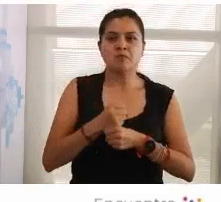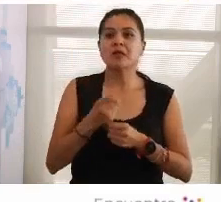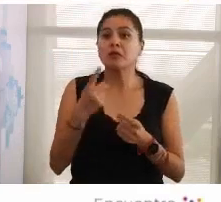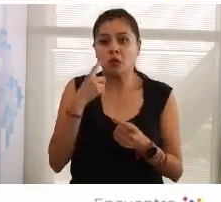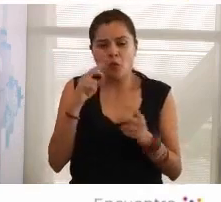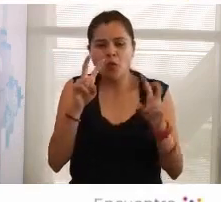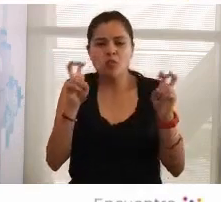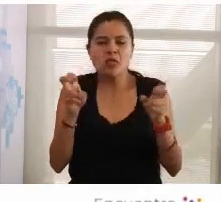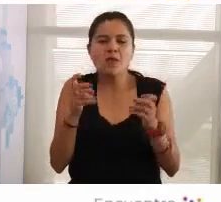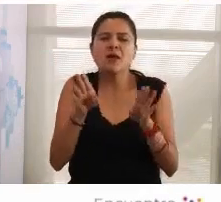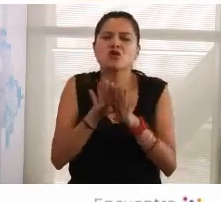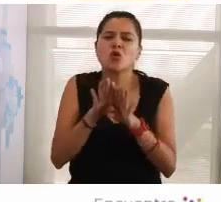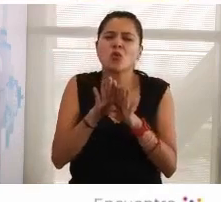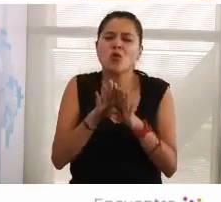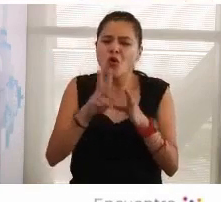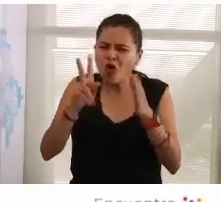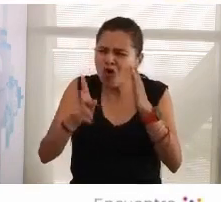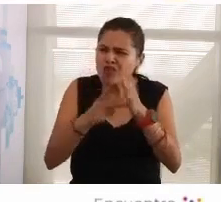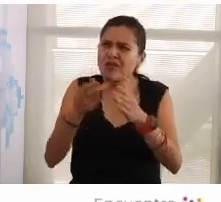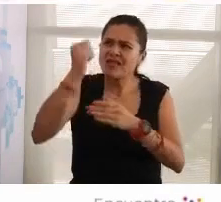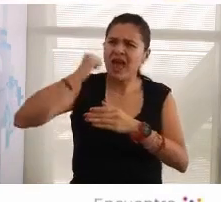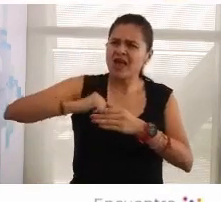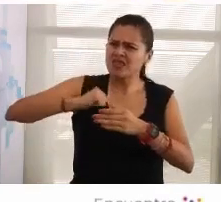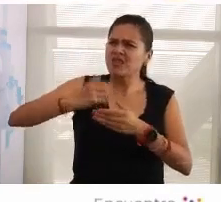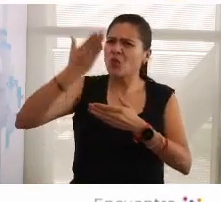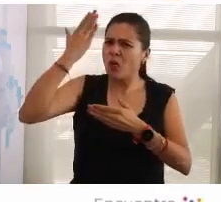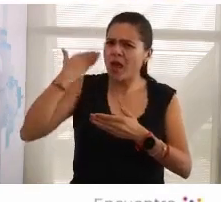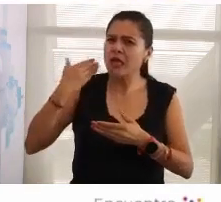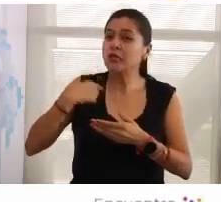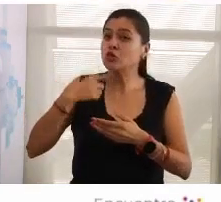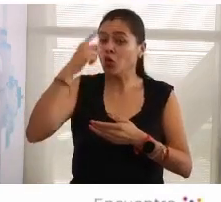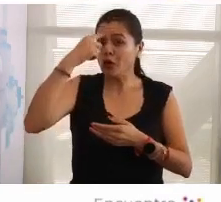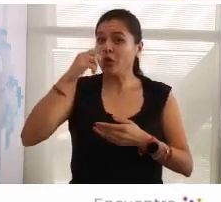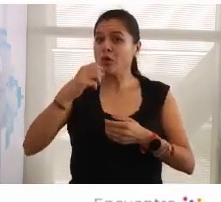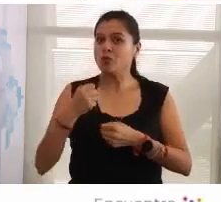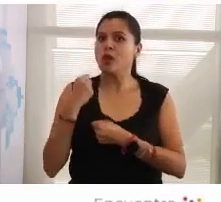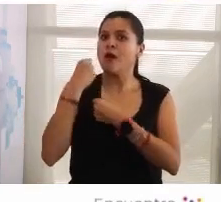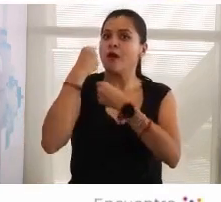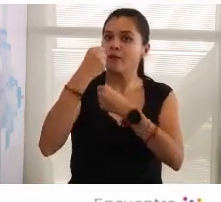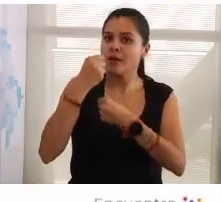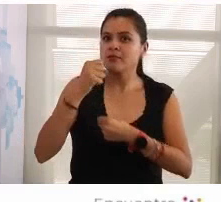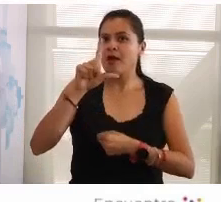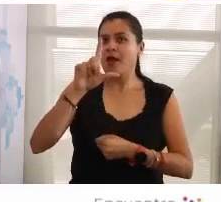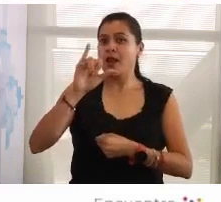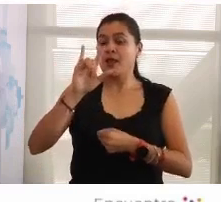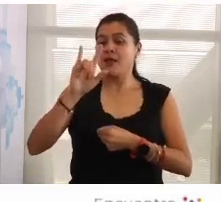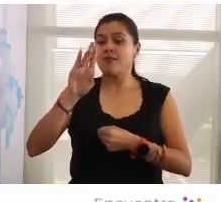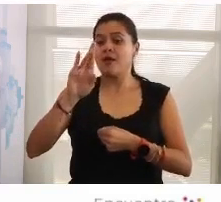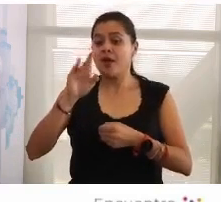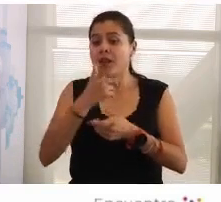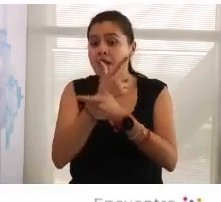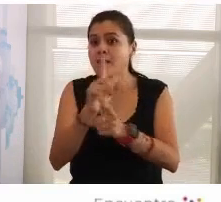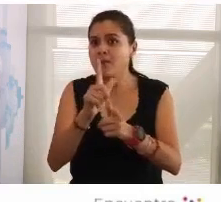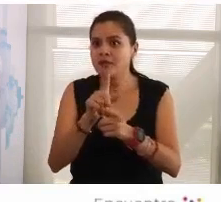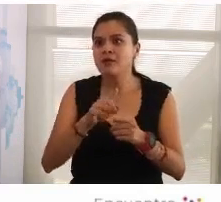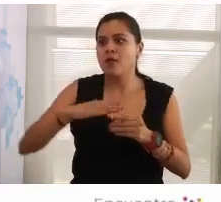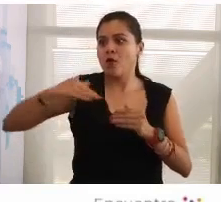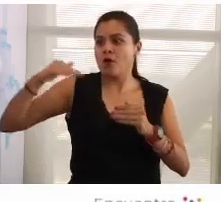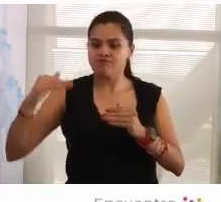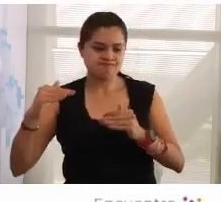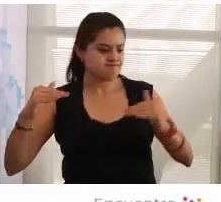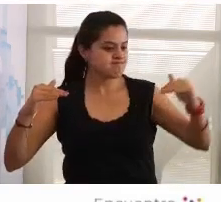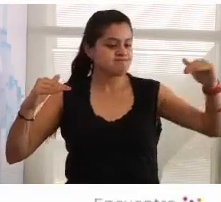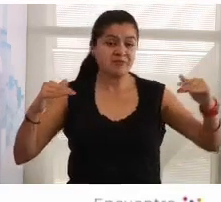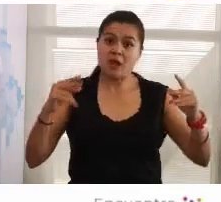polemizar de una restauración conservadora yo diría que hay una amenaza iliberal antidemocrática por extrema derecha y extrema